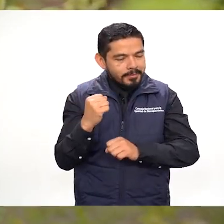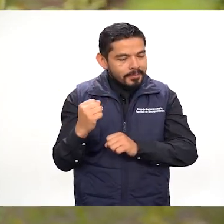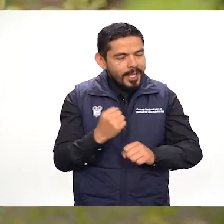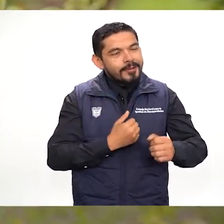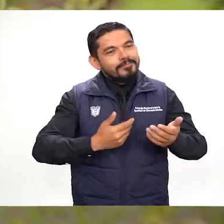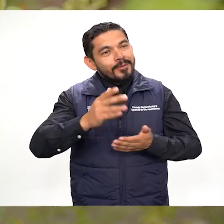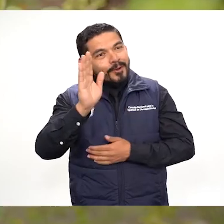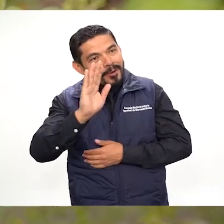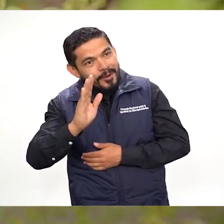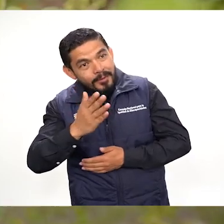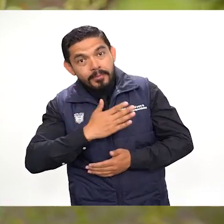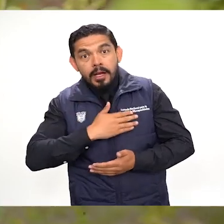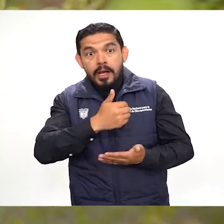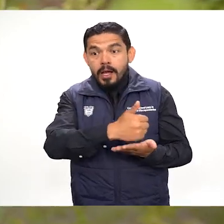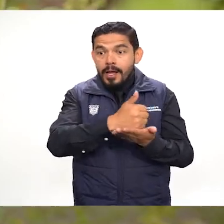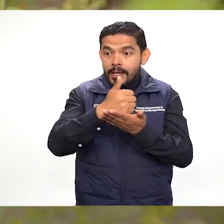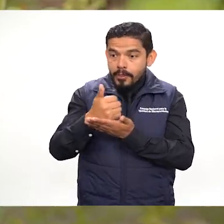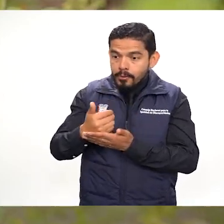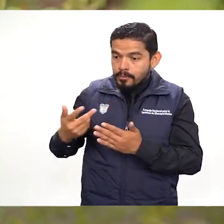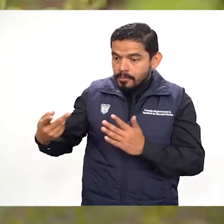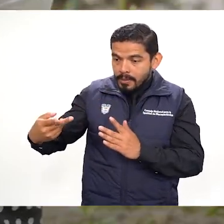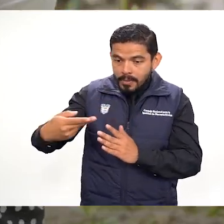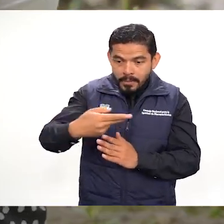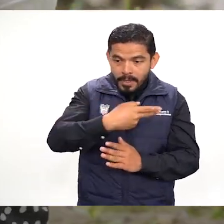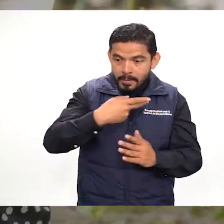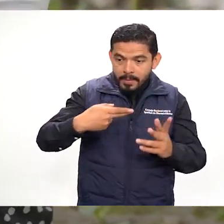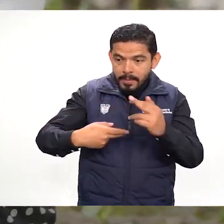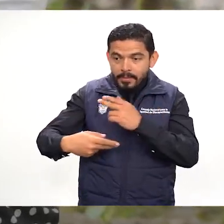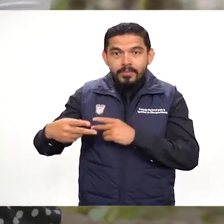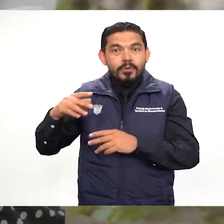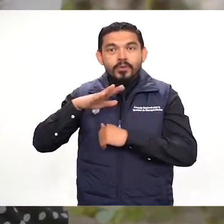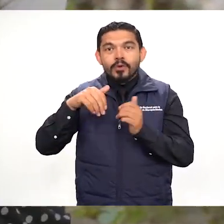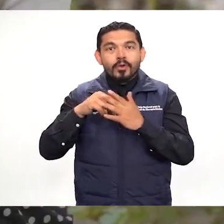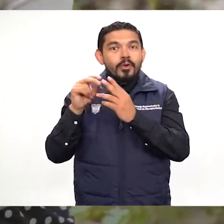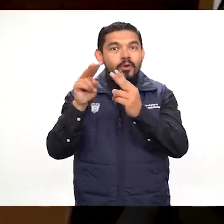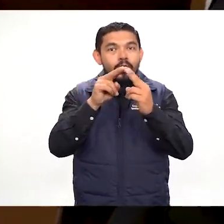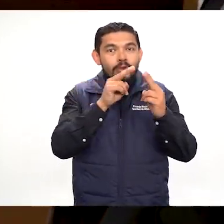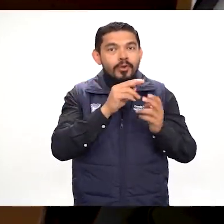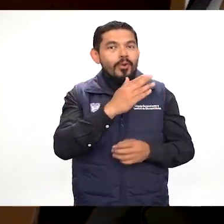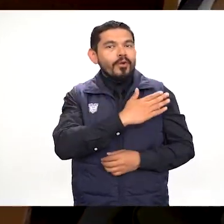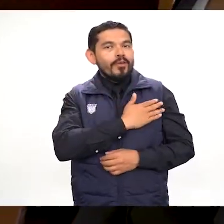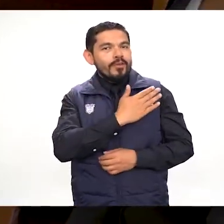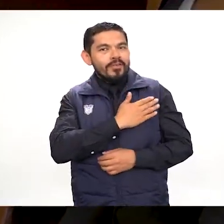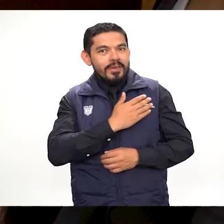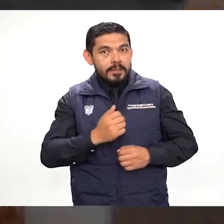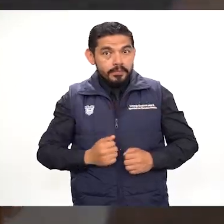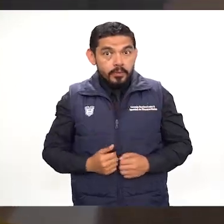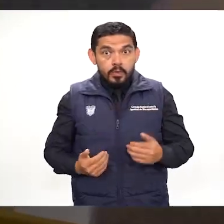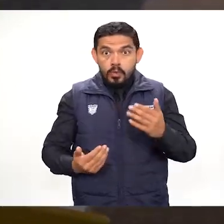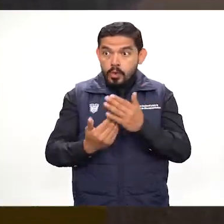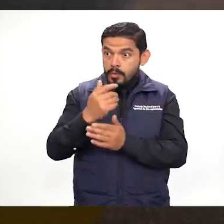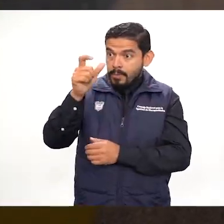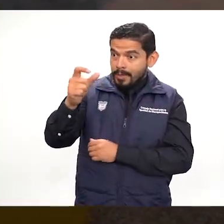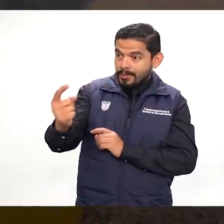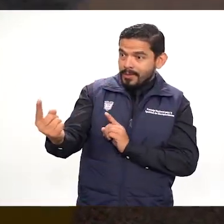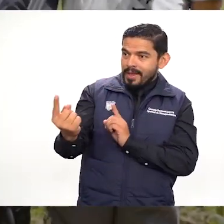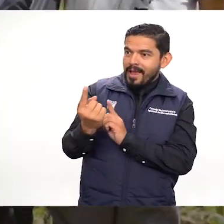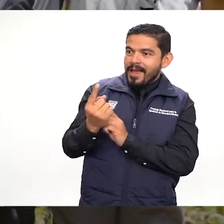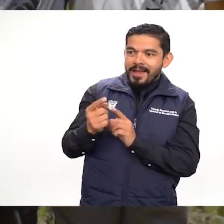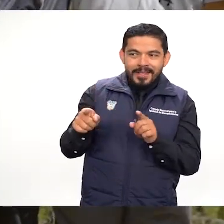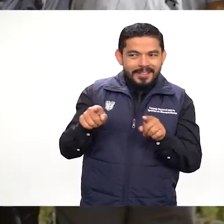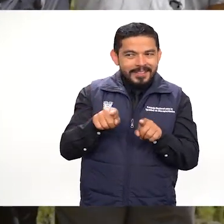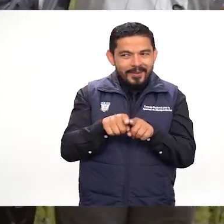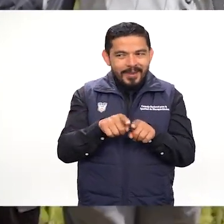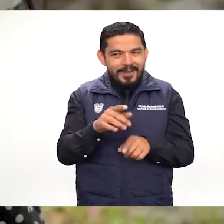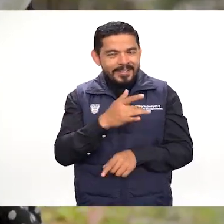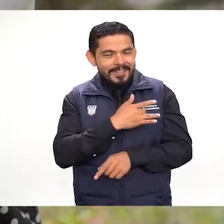hace limpieza o el señor que ayuda a arreglar el huerto. Entre todos nos conocemos, entre todos tenemos confianza. Si llega alguien nuevo ya se siente